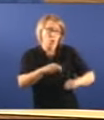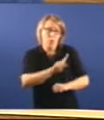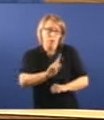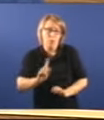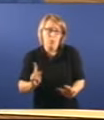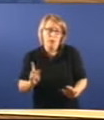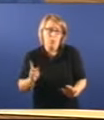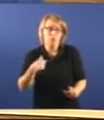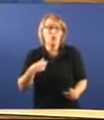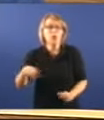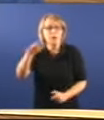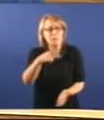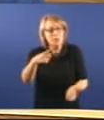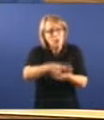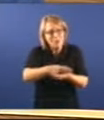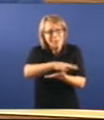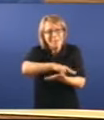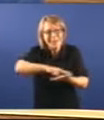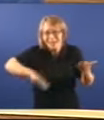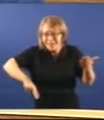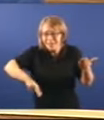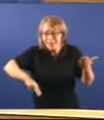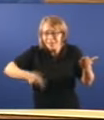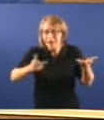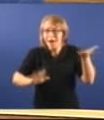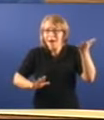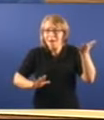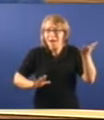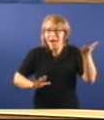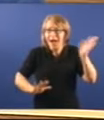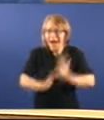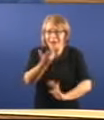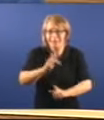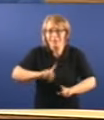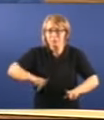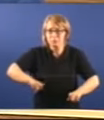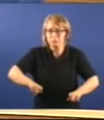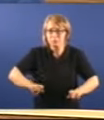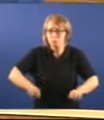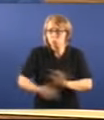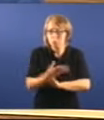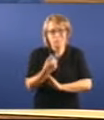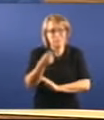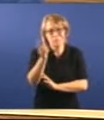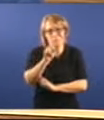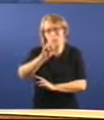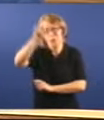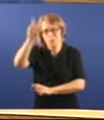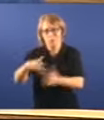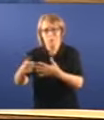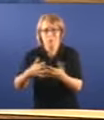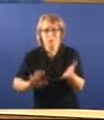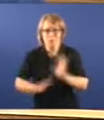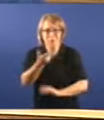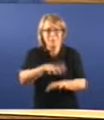Reitero, a Galicia non arda, Galicia queimana. E vostedo debería de saber na imensa maioría